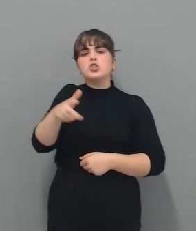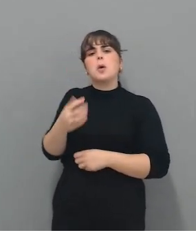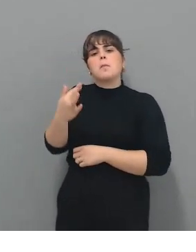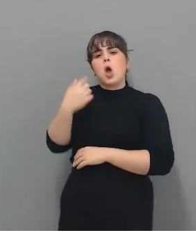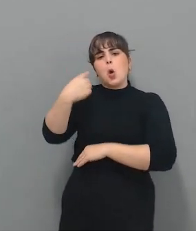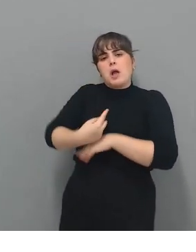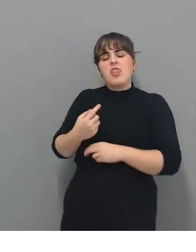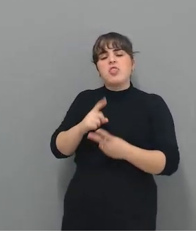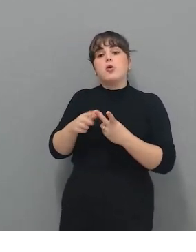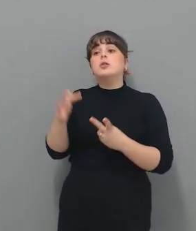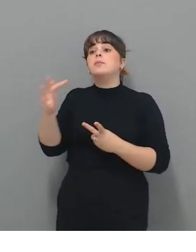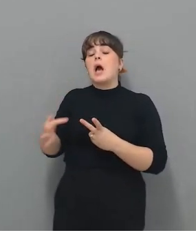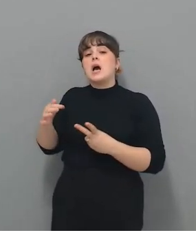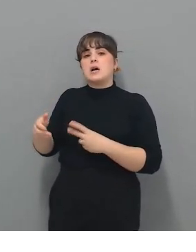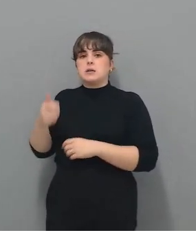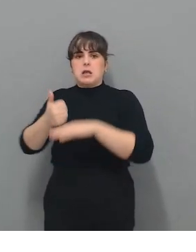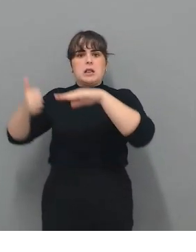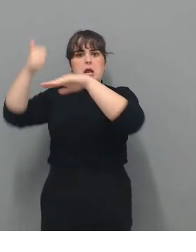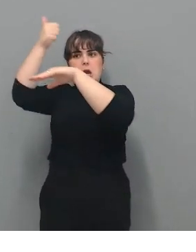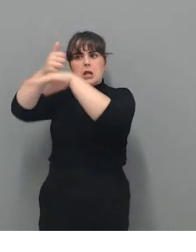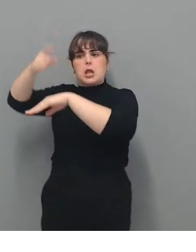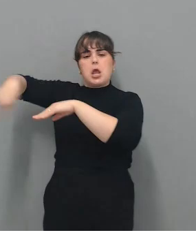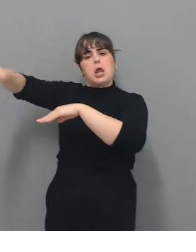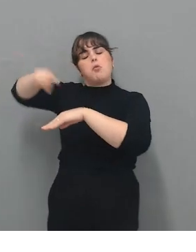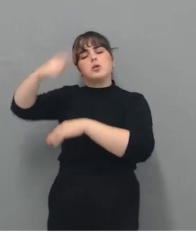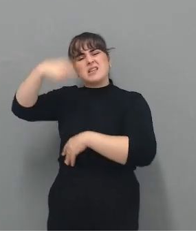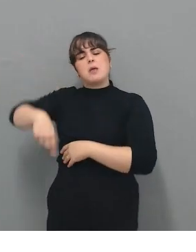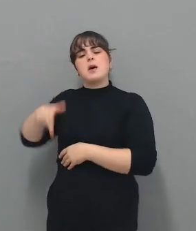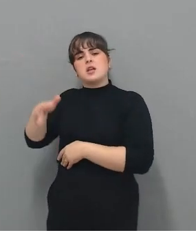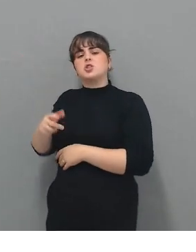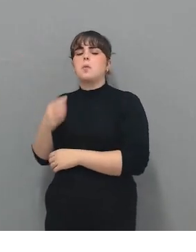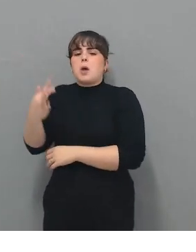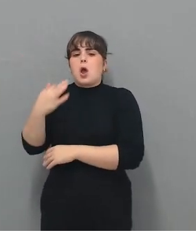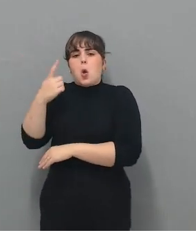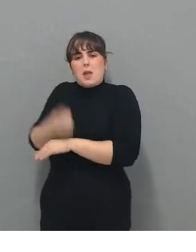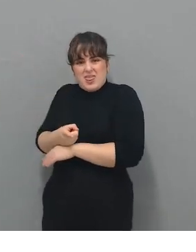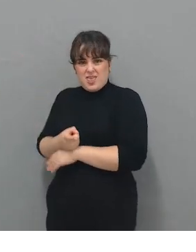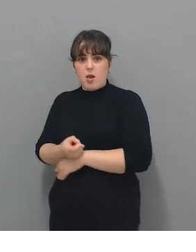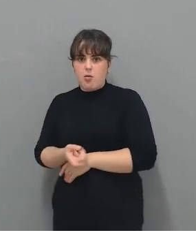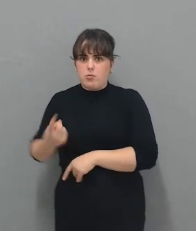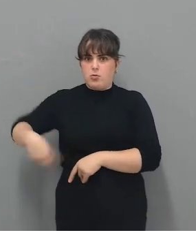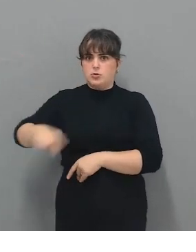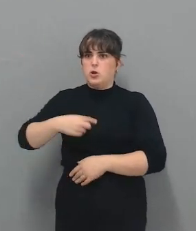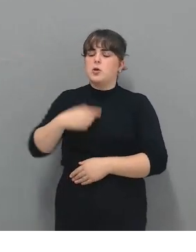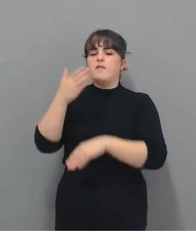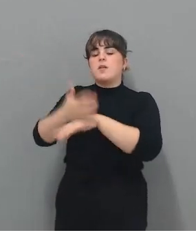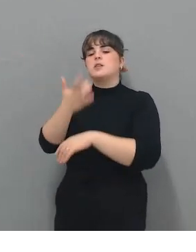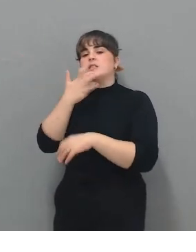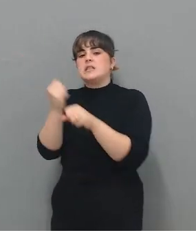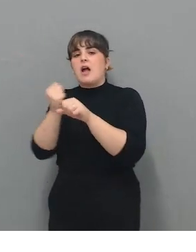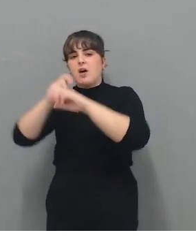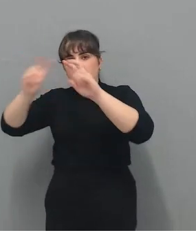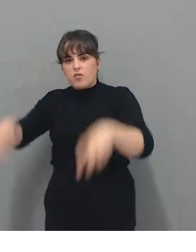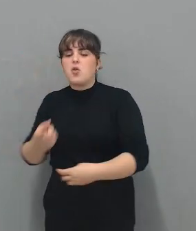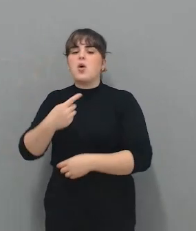conozcan sus derechos y sus obligaciones. Nosotros acudimos, si hay una reforma laboral, acudimos a formar,